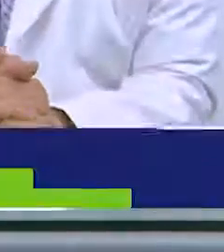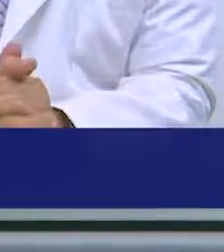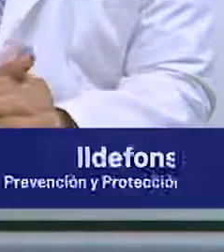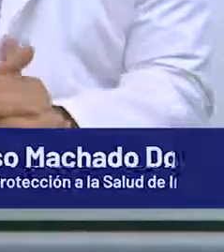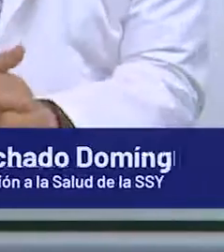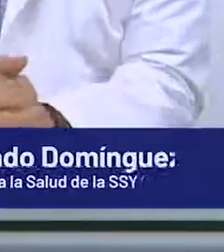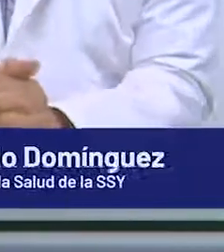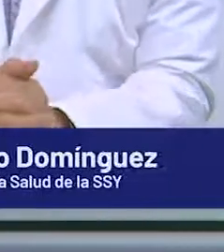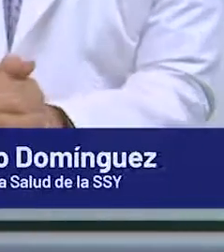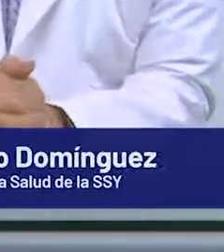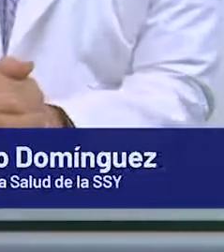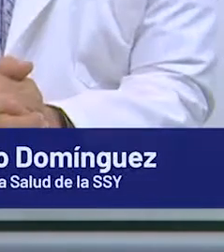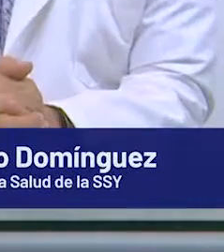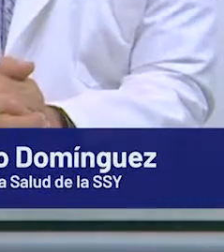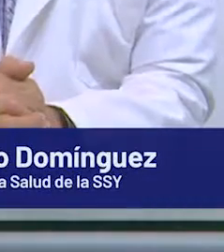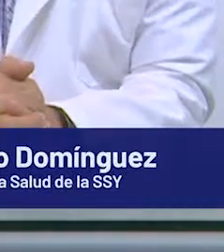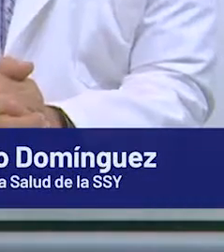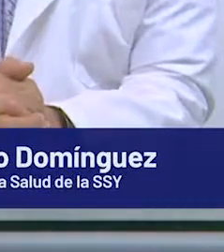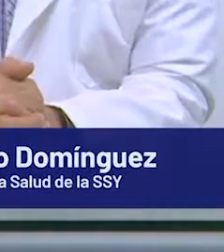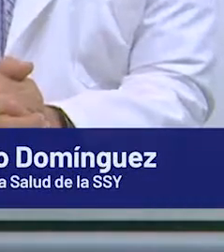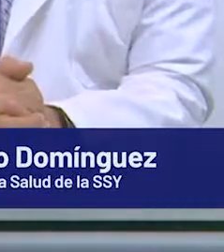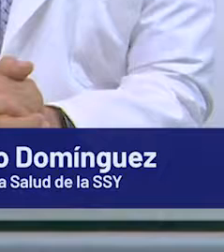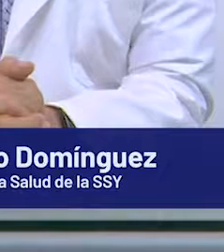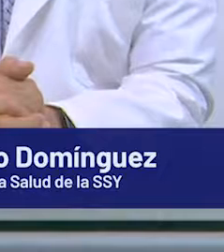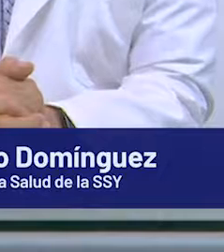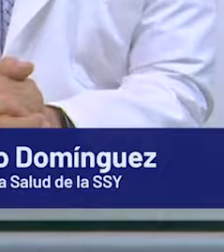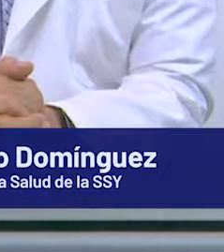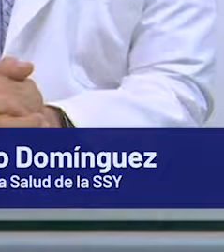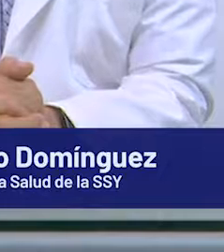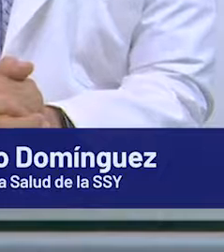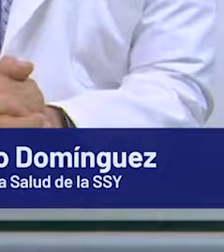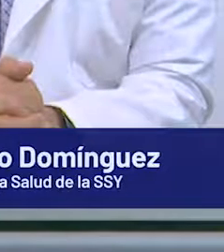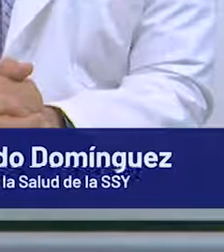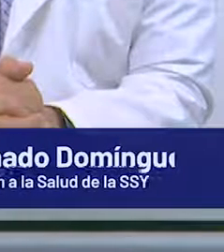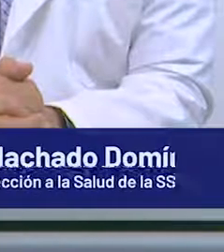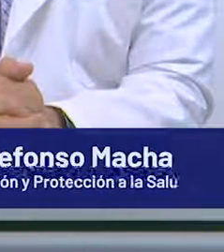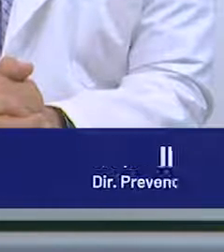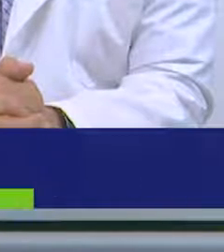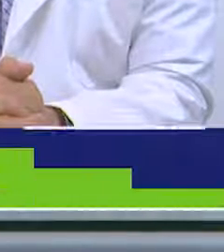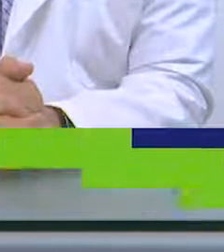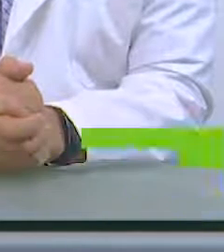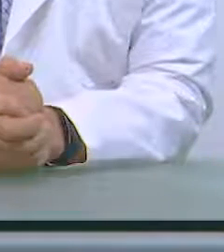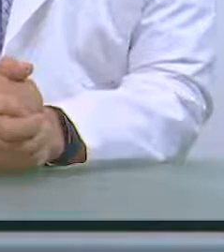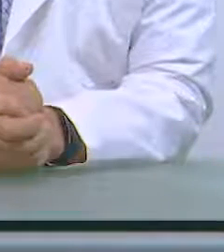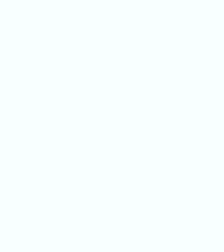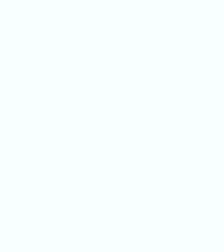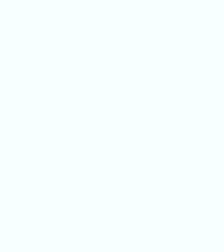Gracias, doctor. Estaremos actualizando esta información todos los días por este mismo medio. Muchas gracias.